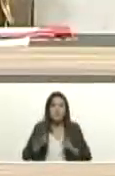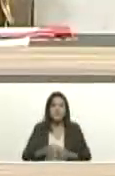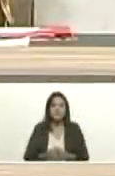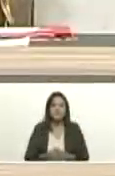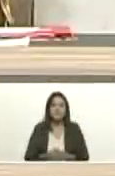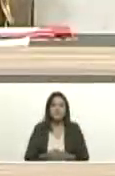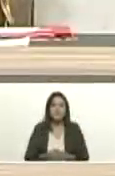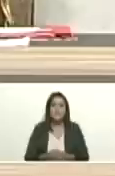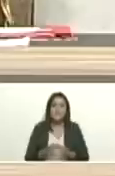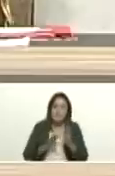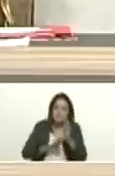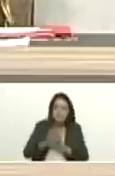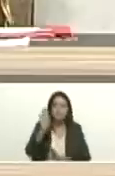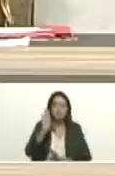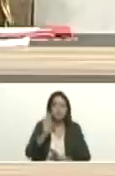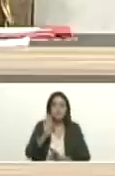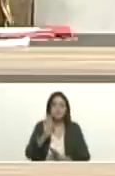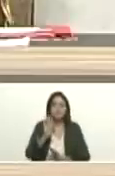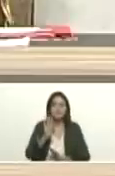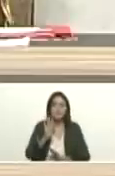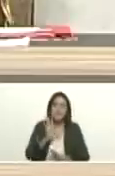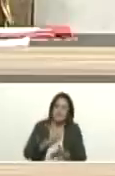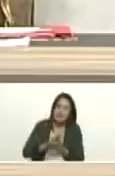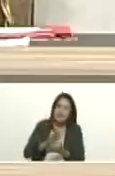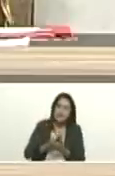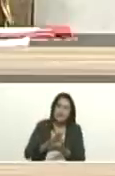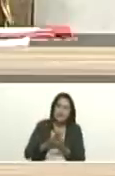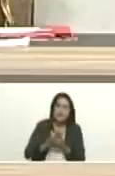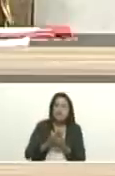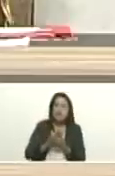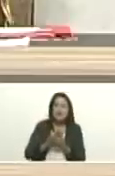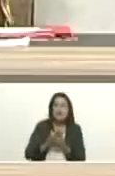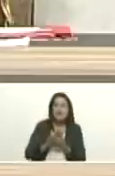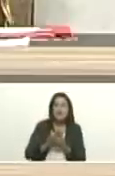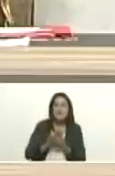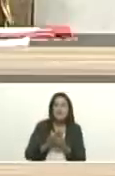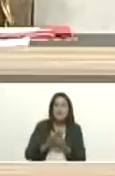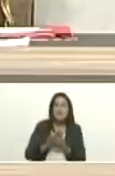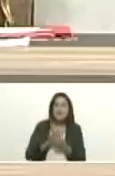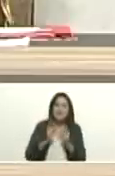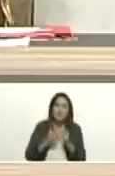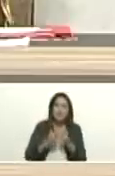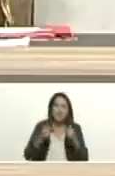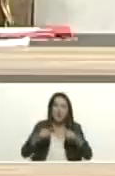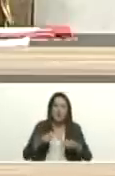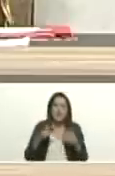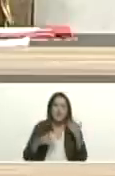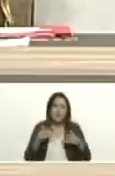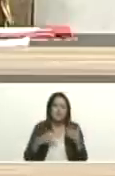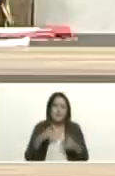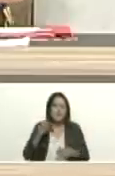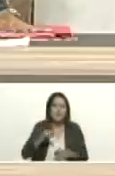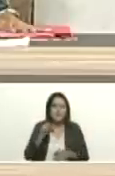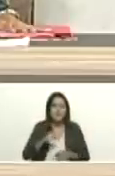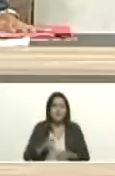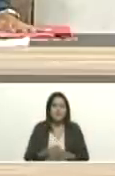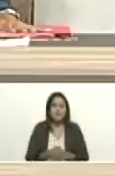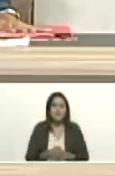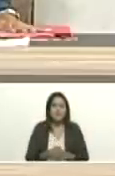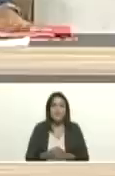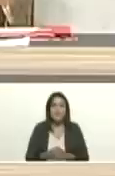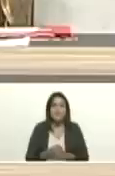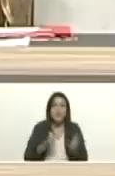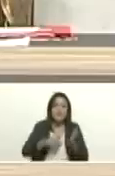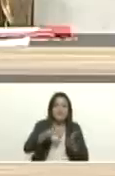crecer avanzar en prosperidad por eso quise hacer este acto hoy para darle el ejecútese